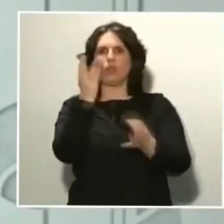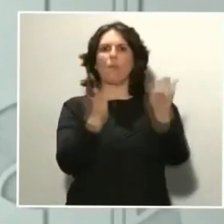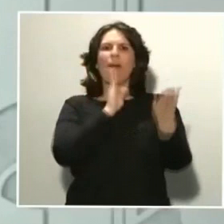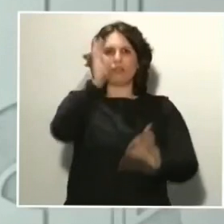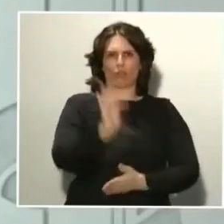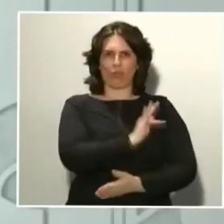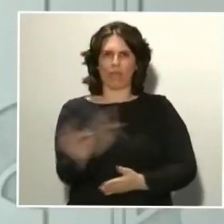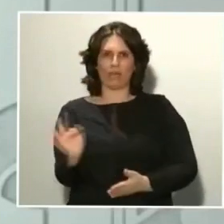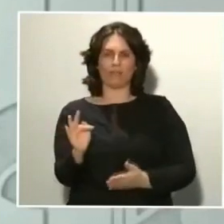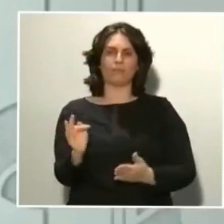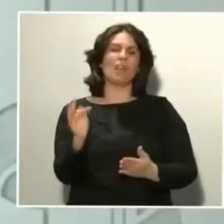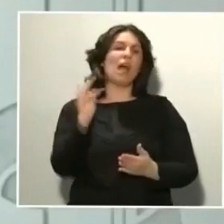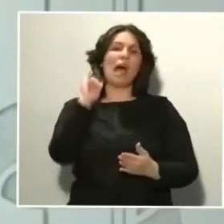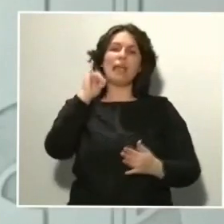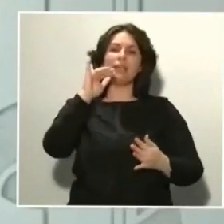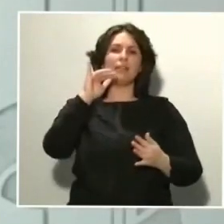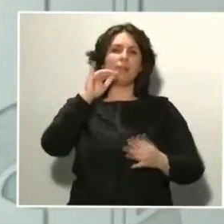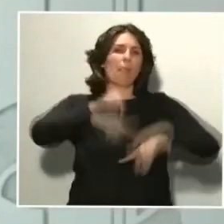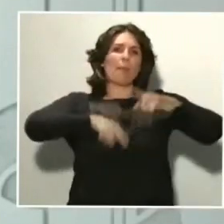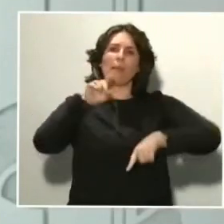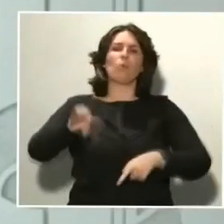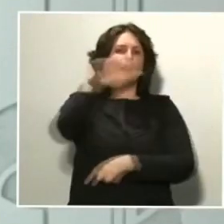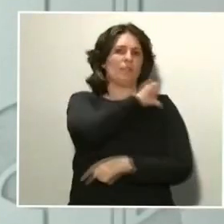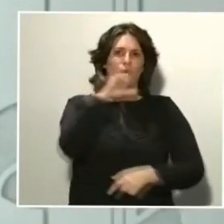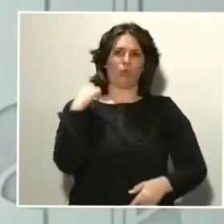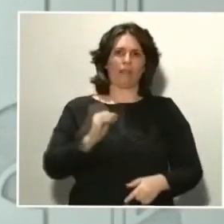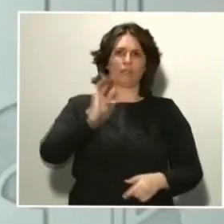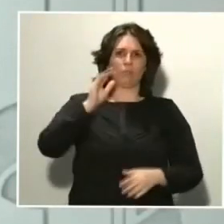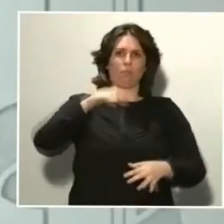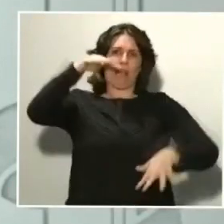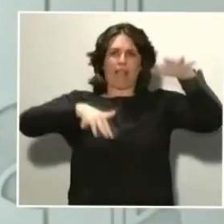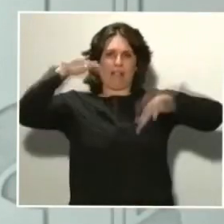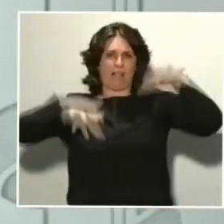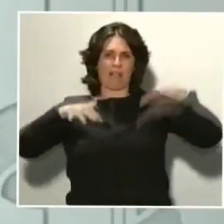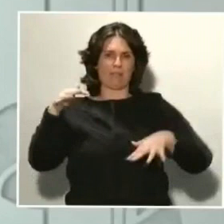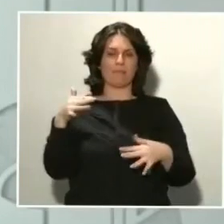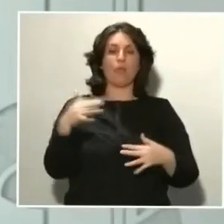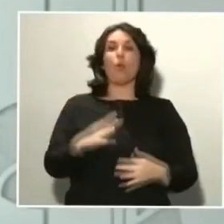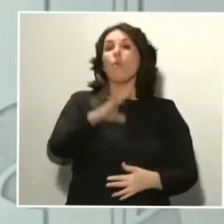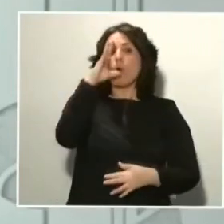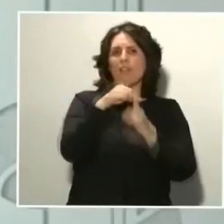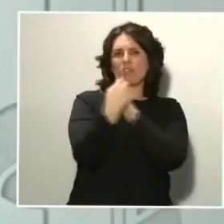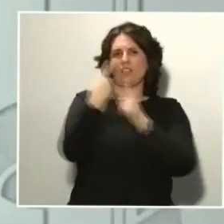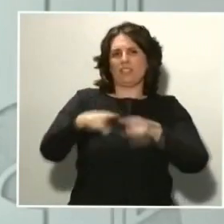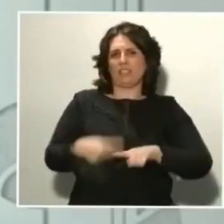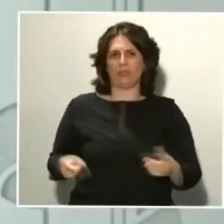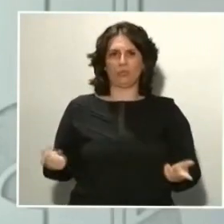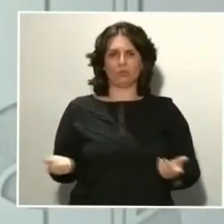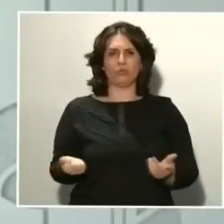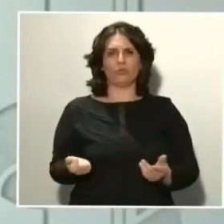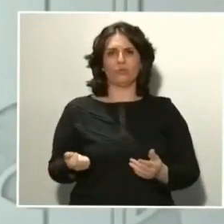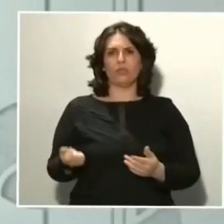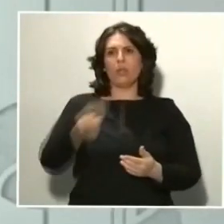variaciones entre las diferentes comunidades autónomas. Además, esto se debe a diferentes factores, el tipo de los pacientes,